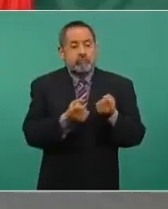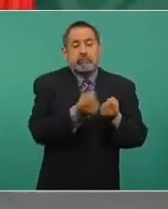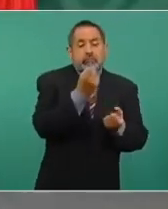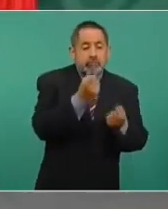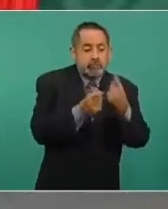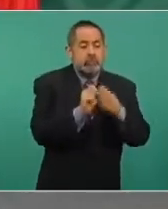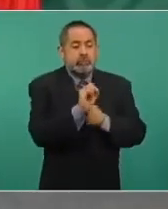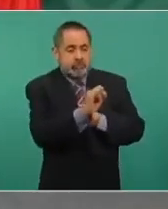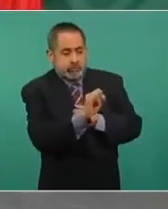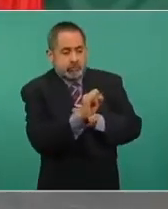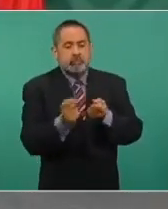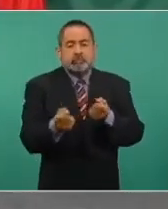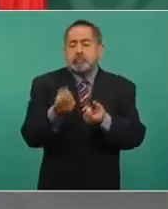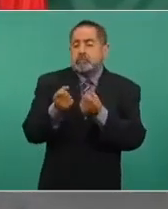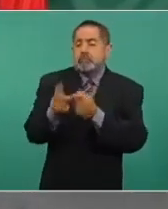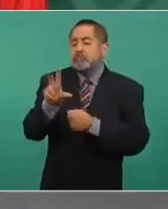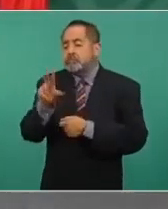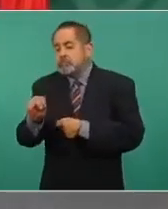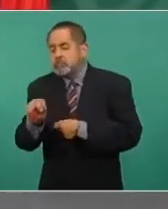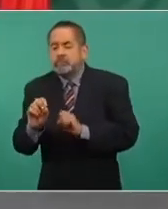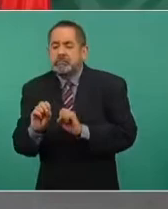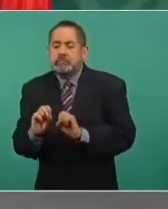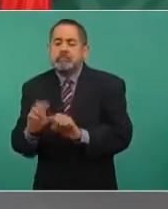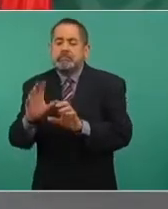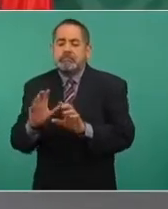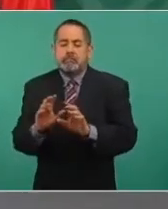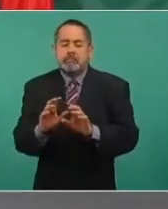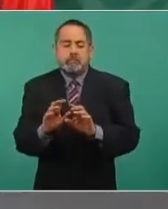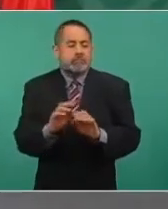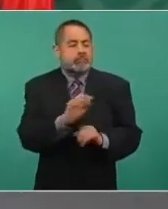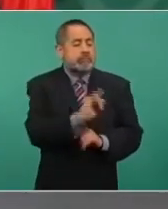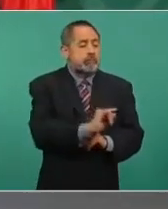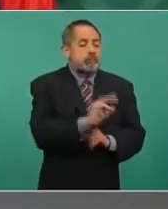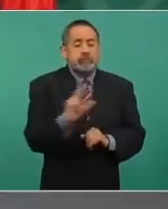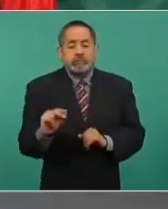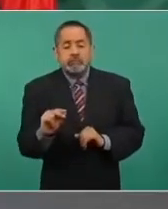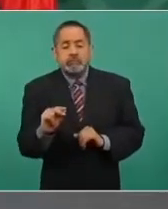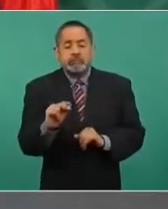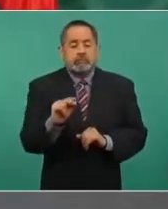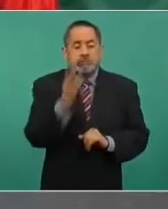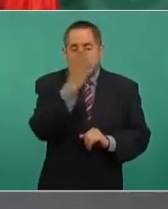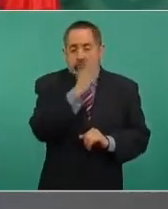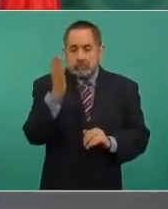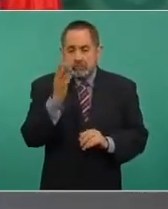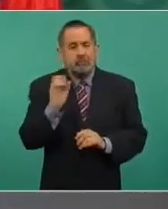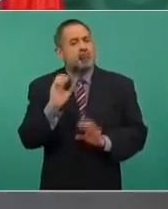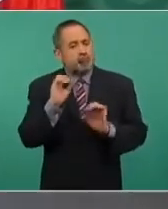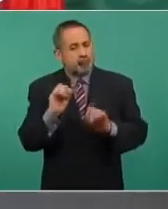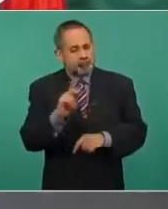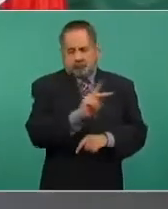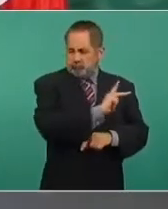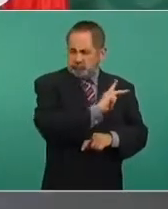o va a ser parejo?